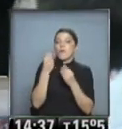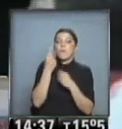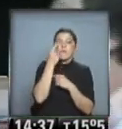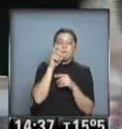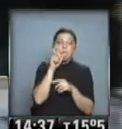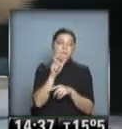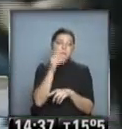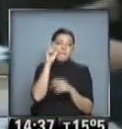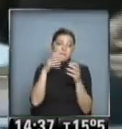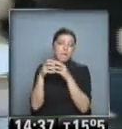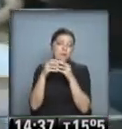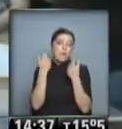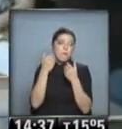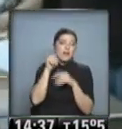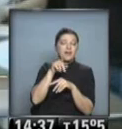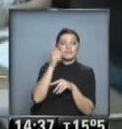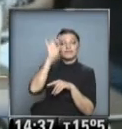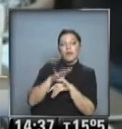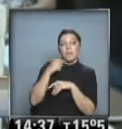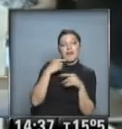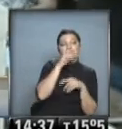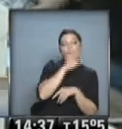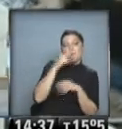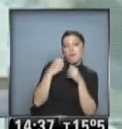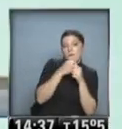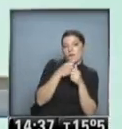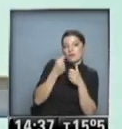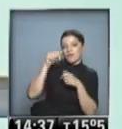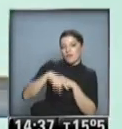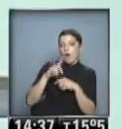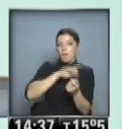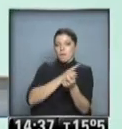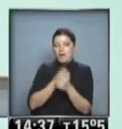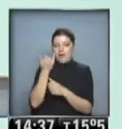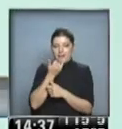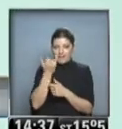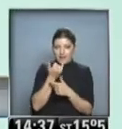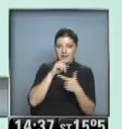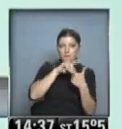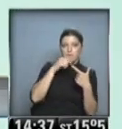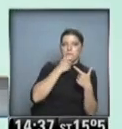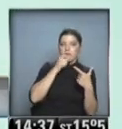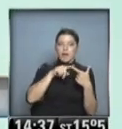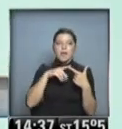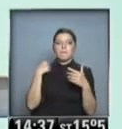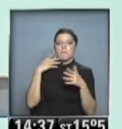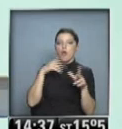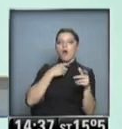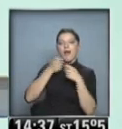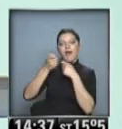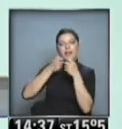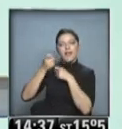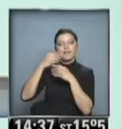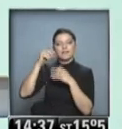por el voto independiente que apoya indiscutiblemente a Bachelet. Bachelet tendrá, por ejemplo, que trabar alianzas con su ex ministro de Hacienda,